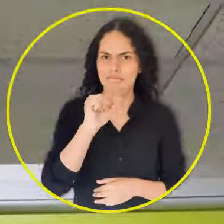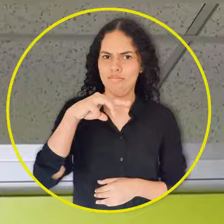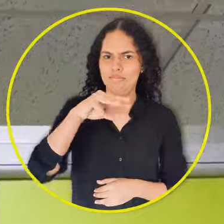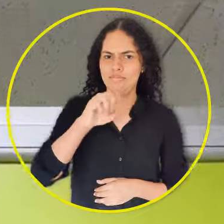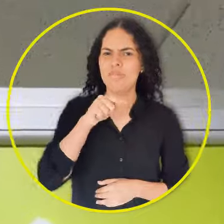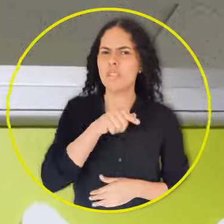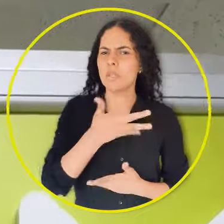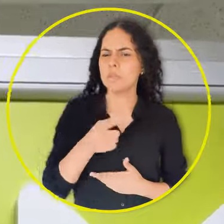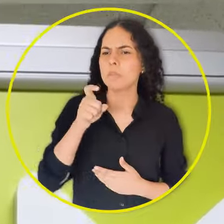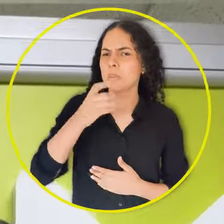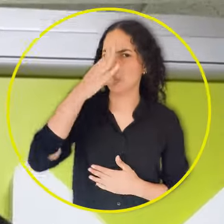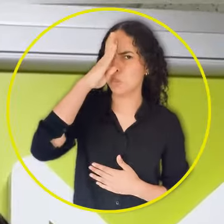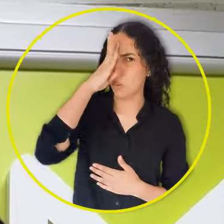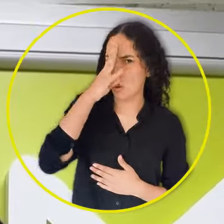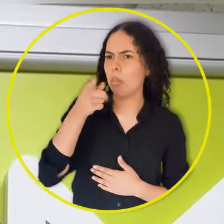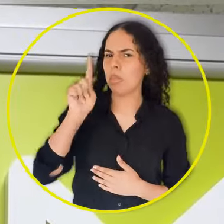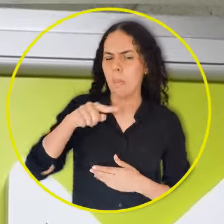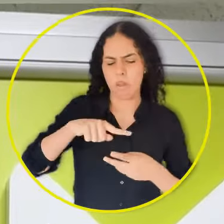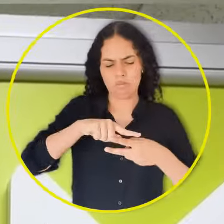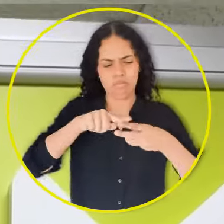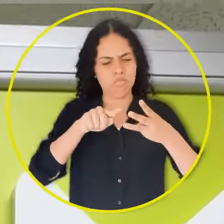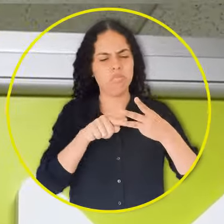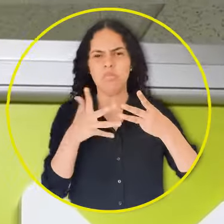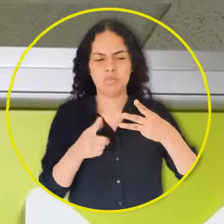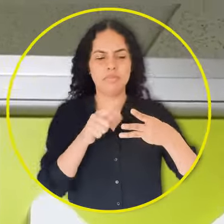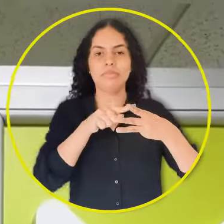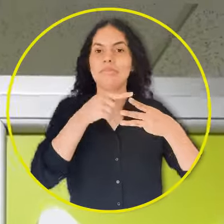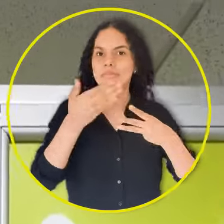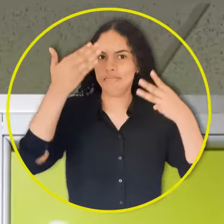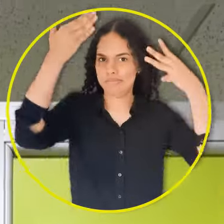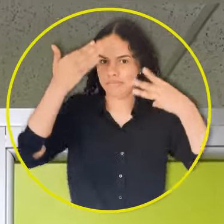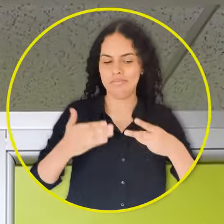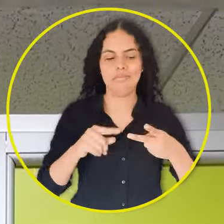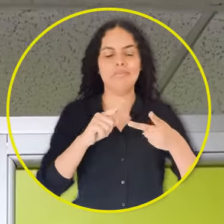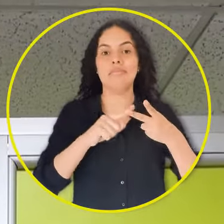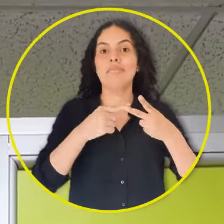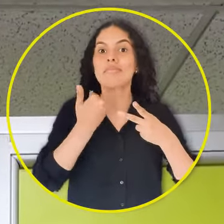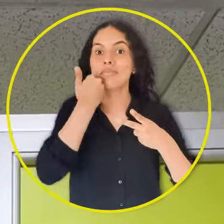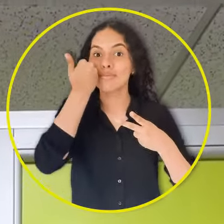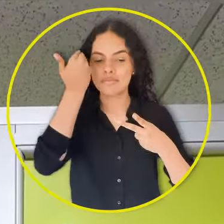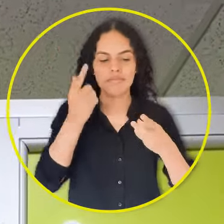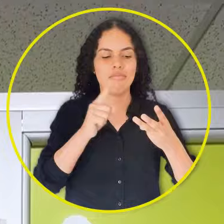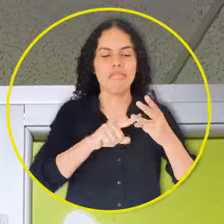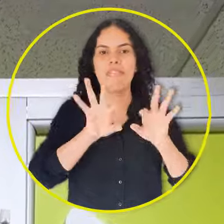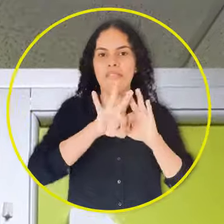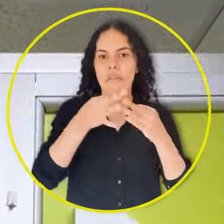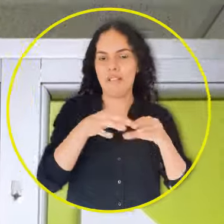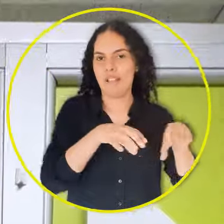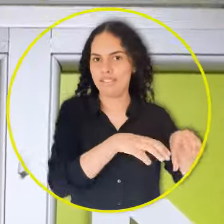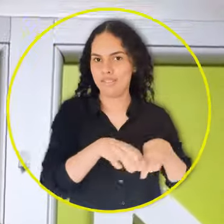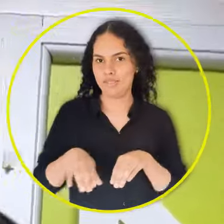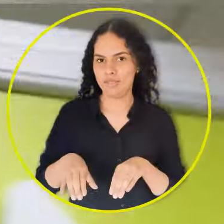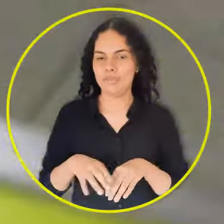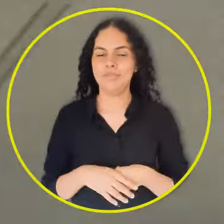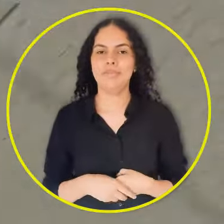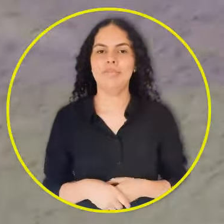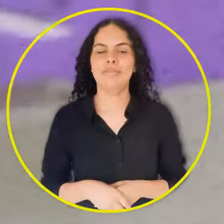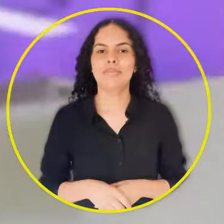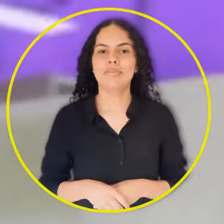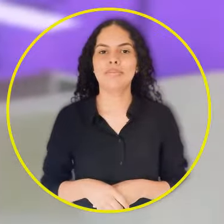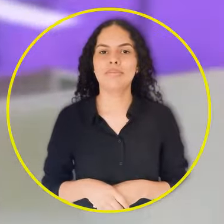En el CAME resolvemos y atendemos sus inquietudes sobre programas como Discapacidad, Adulto Mayor y Familias en Acción.